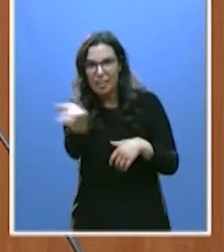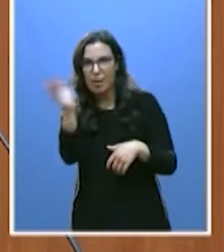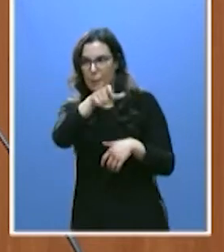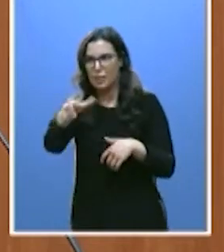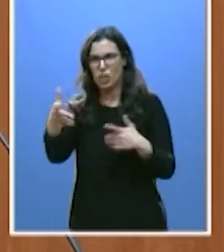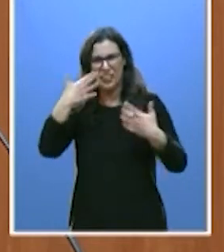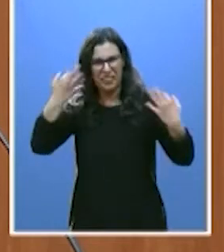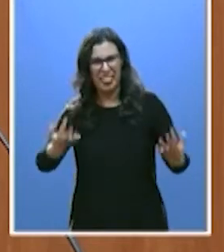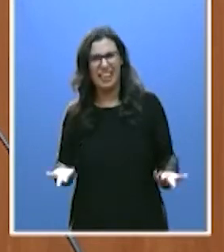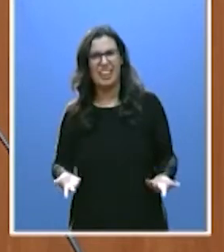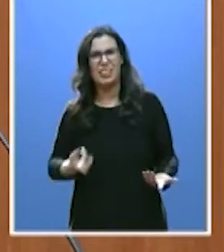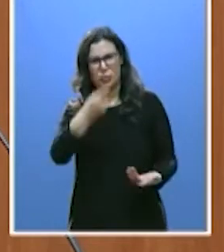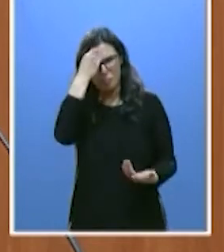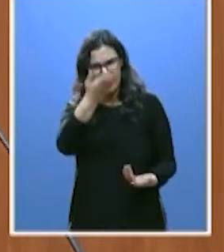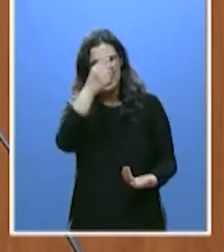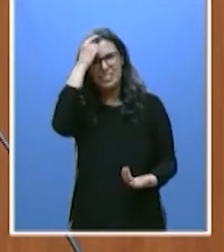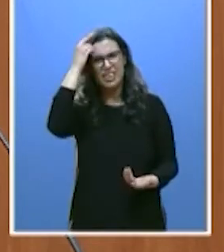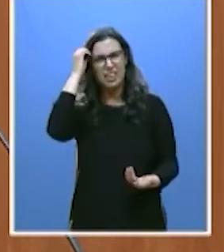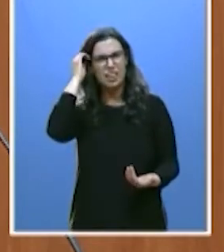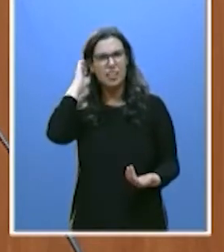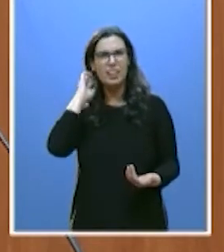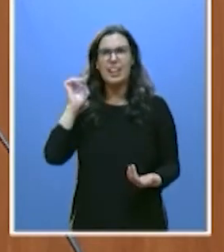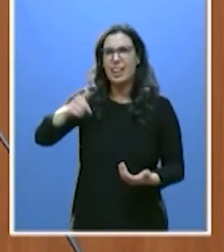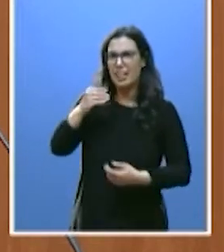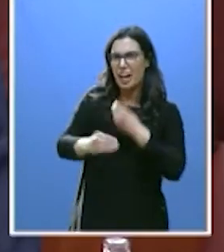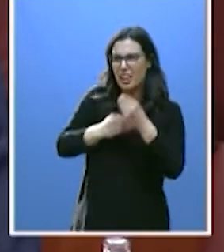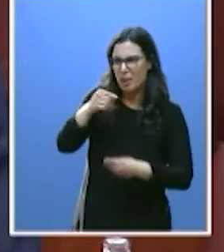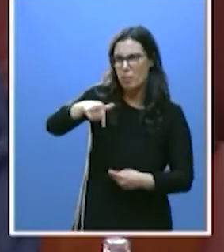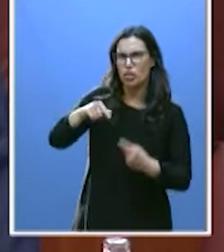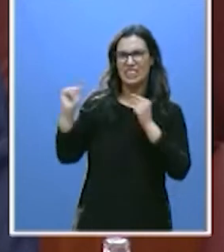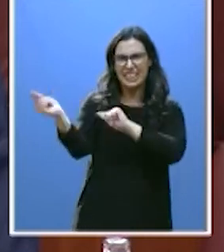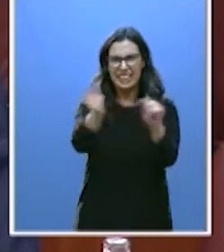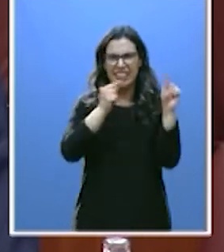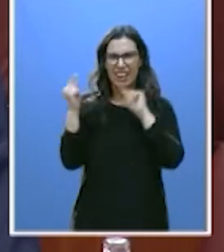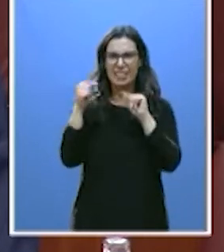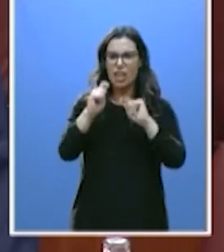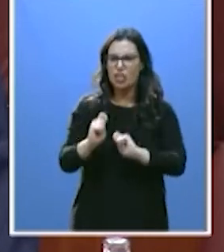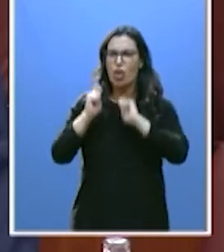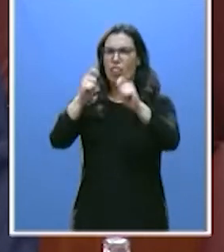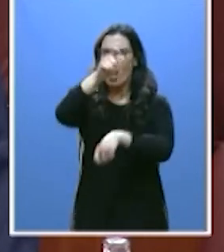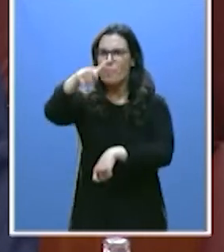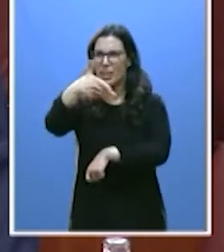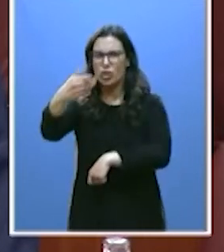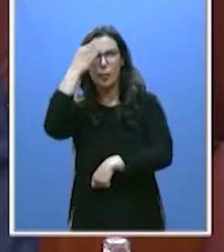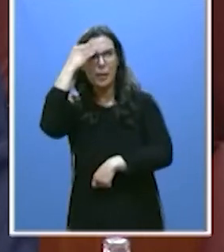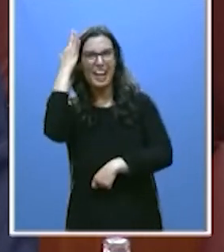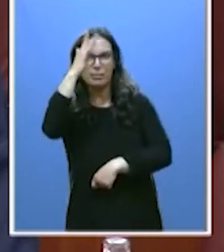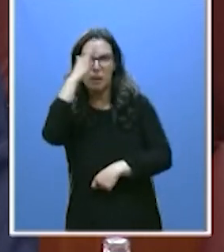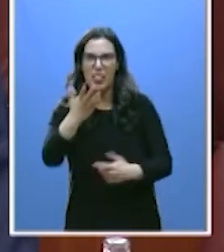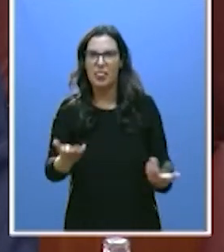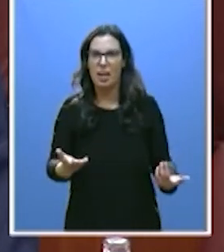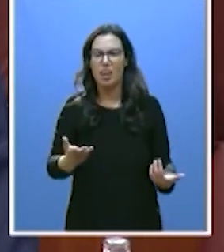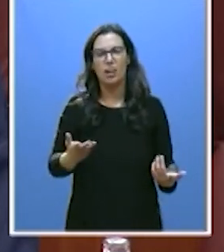verdad creen ustedes que esto que estamos haciendo hoy aquí genera la esperanza de los ciudadanos? No será más bien